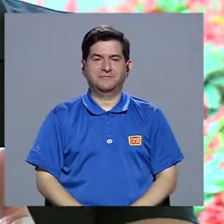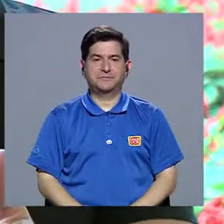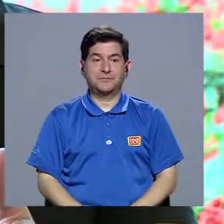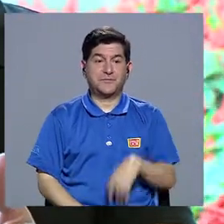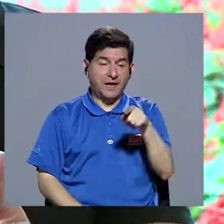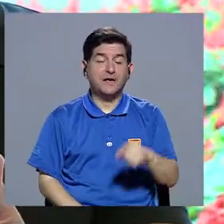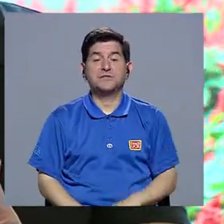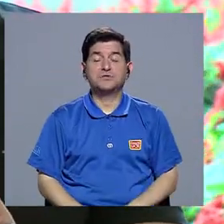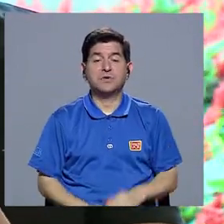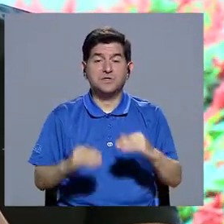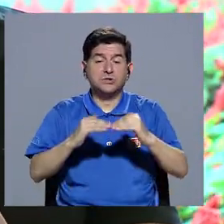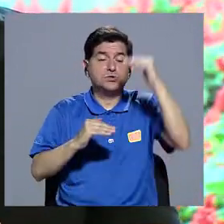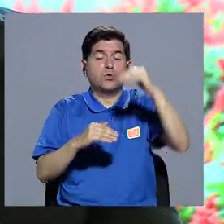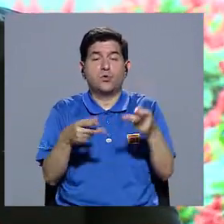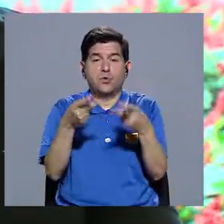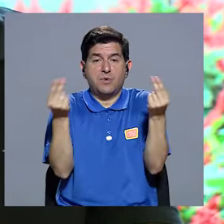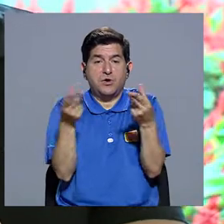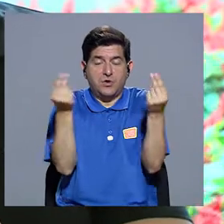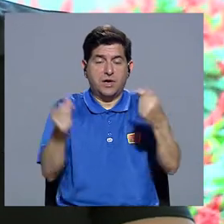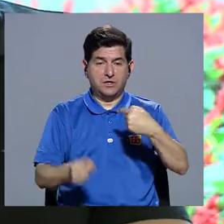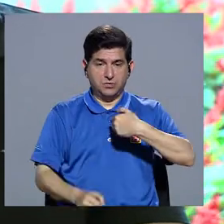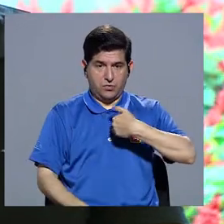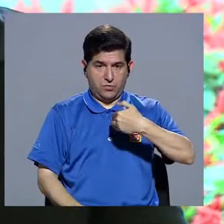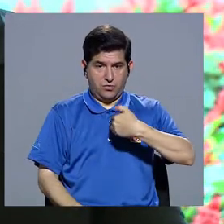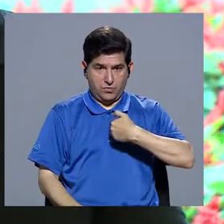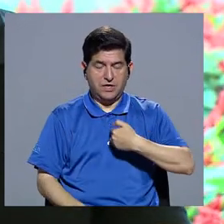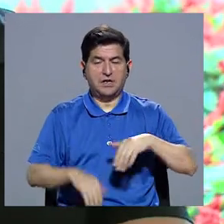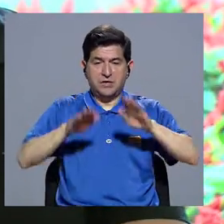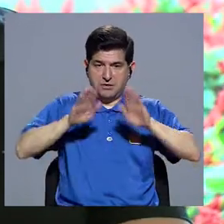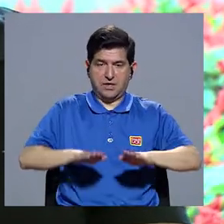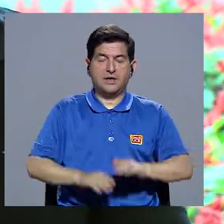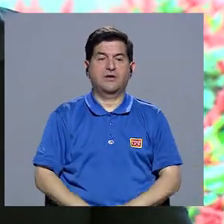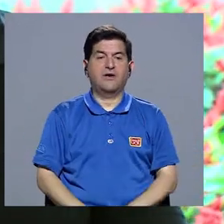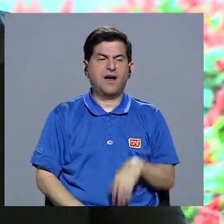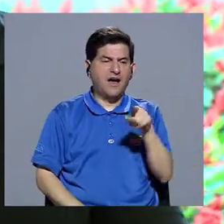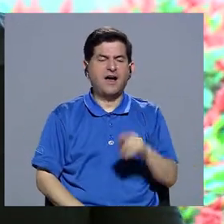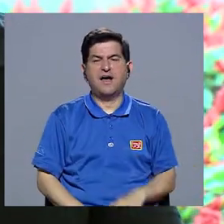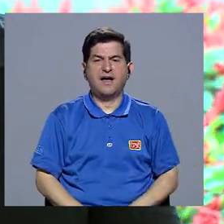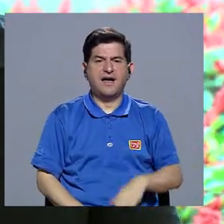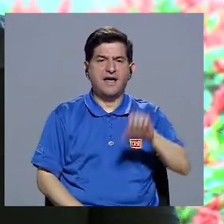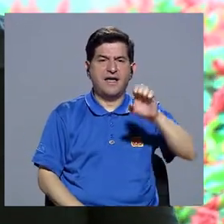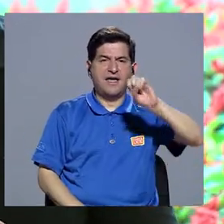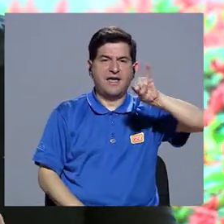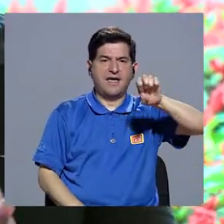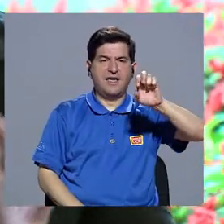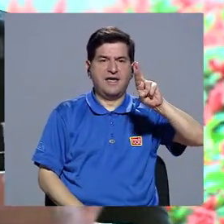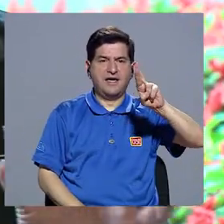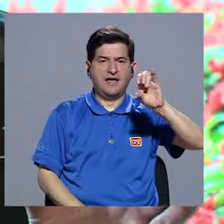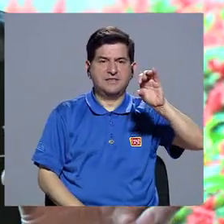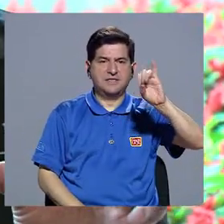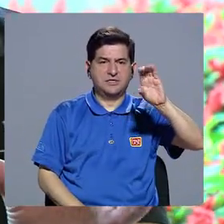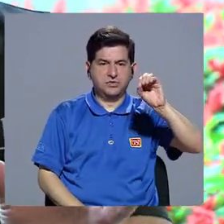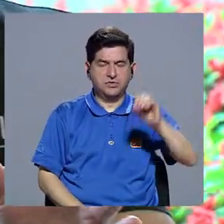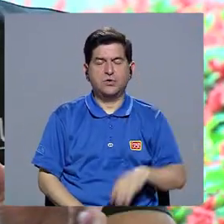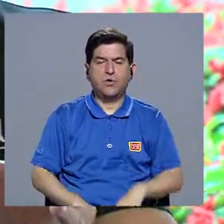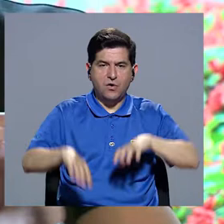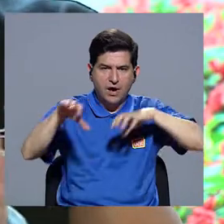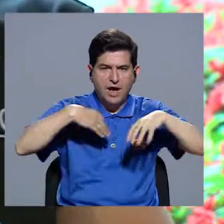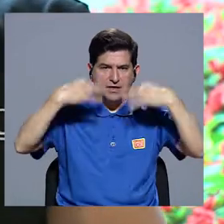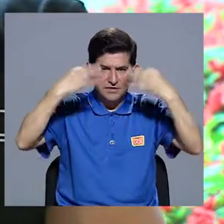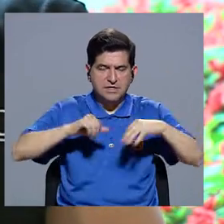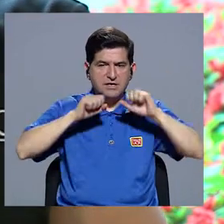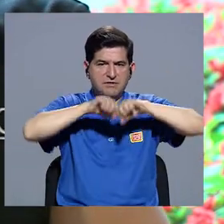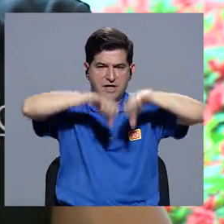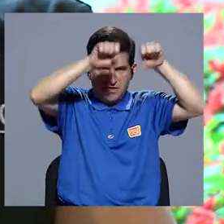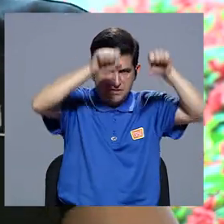que genere un gasto mayor al que uno tiene en reposo. Con respecto al ejercicio, ya el ejercicio es una actividad física, pero de manera